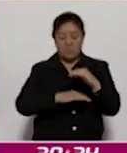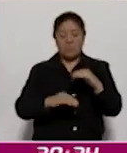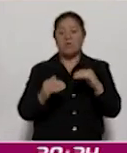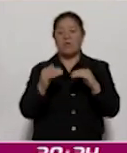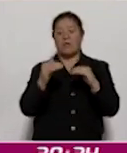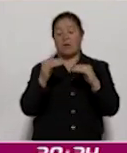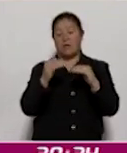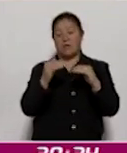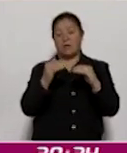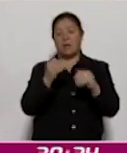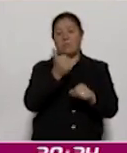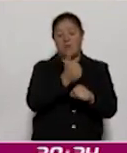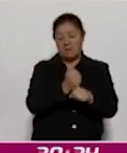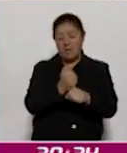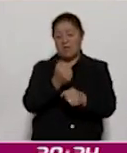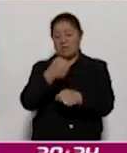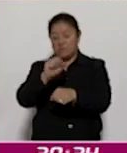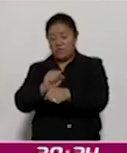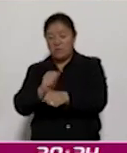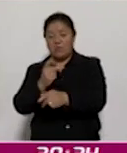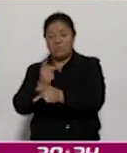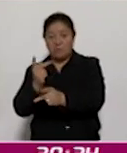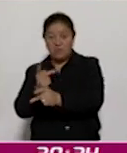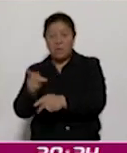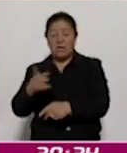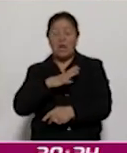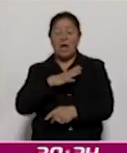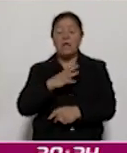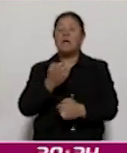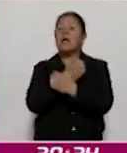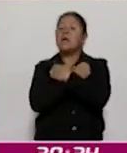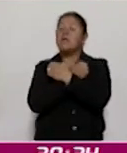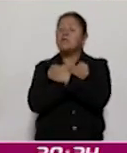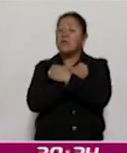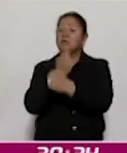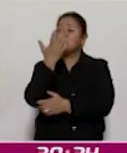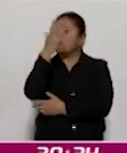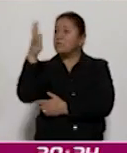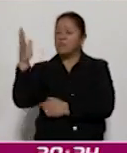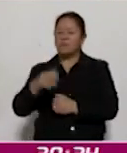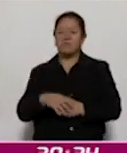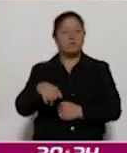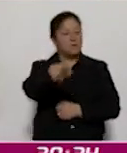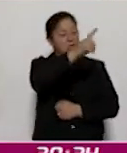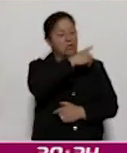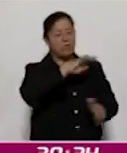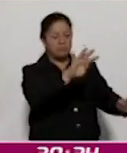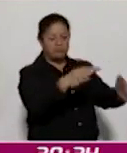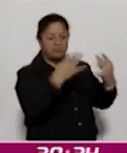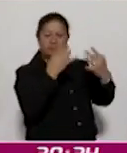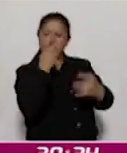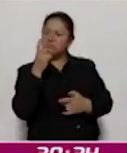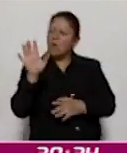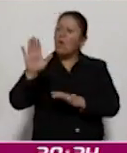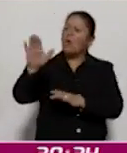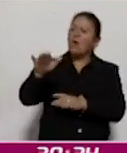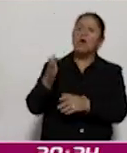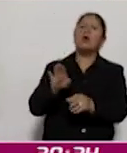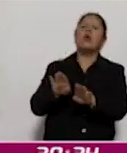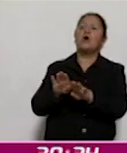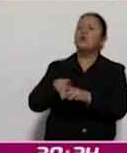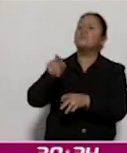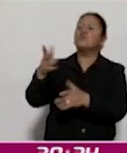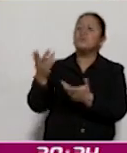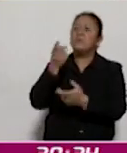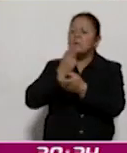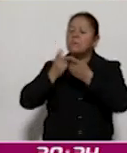obligatoriamente tiene educación ambiental. Y ya la federación está volteando a vernos y está diciendo cómo lo hacen, ya nos pidieron nuestros instrumentos y van a buscar la